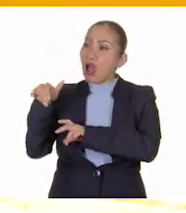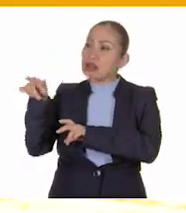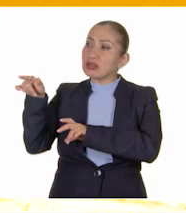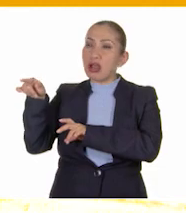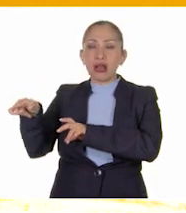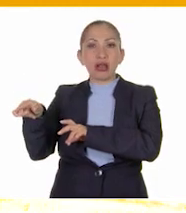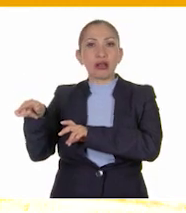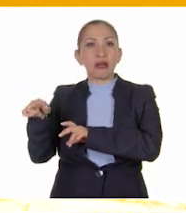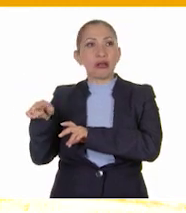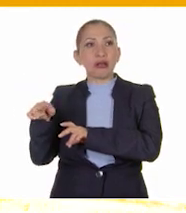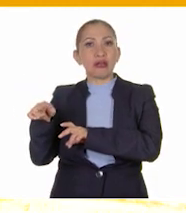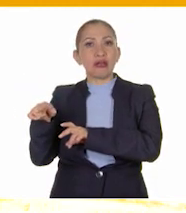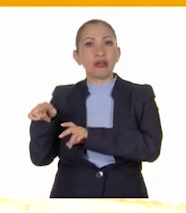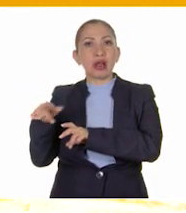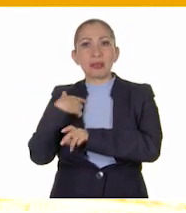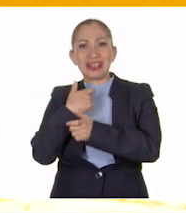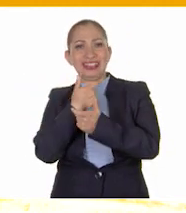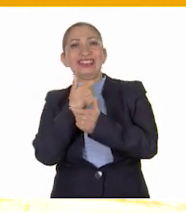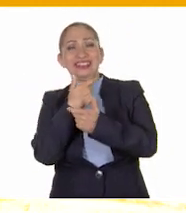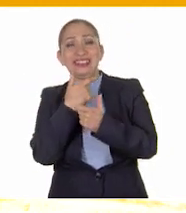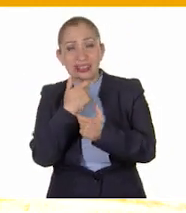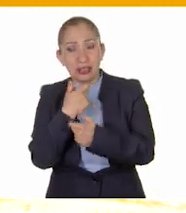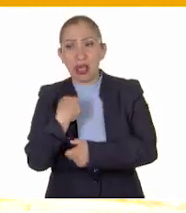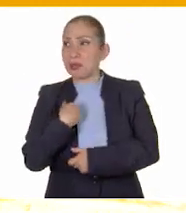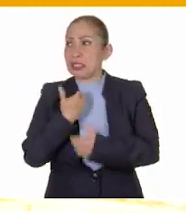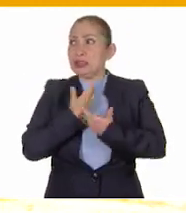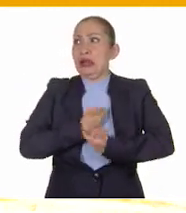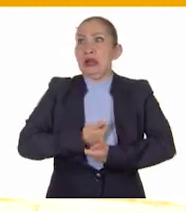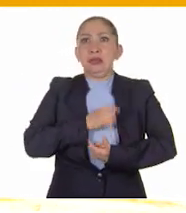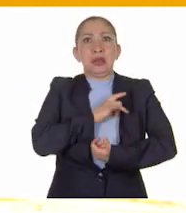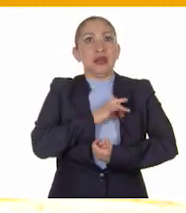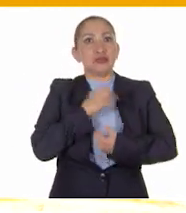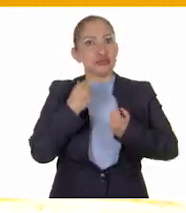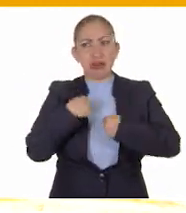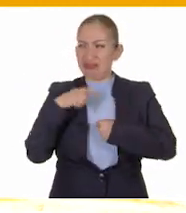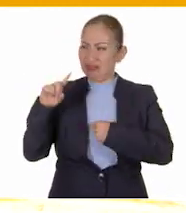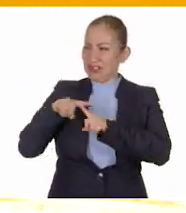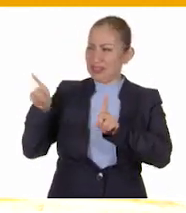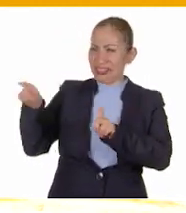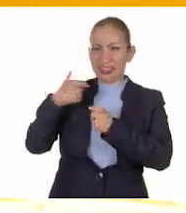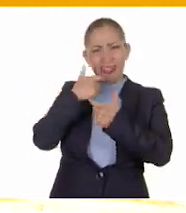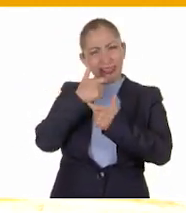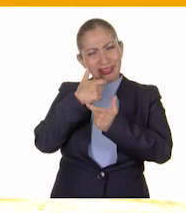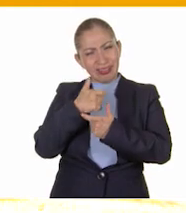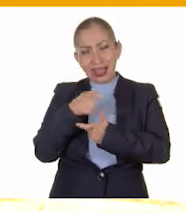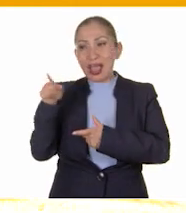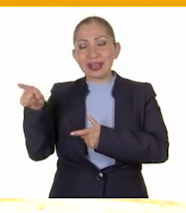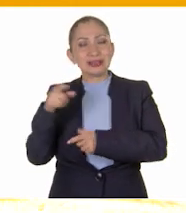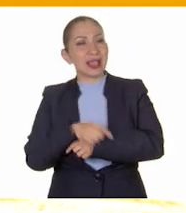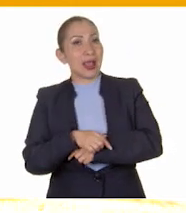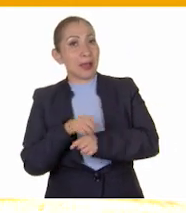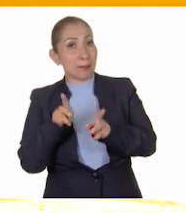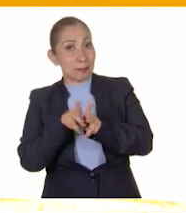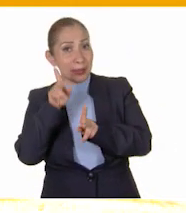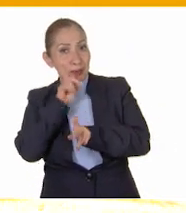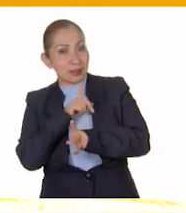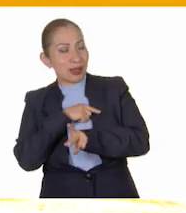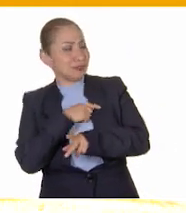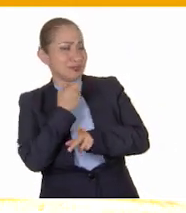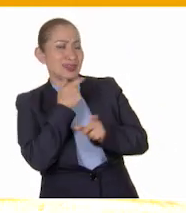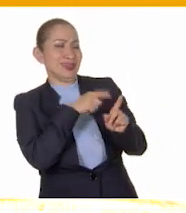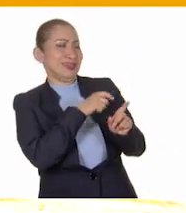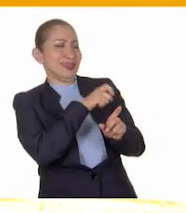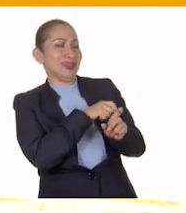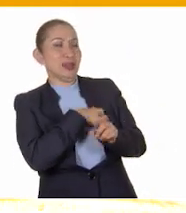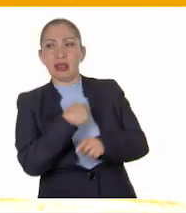le dieron, pues, risa. Y a mí me dio mucho miedo y, pues, ella se rió de mí